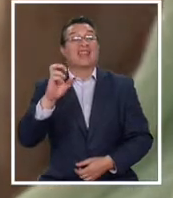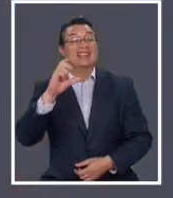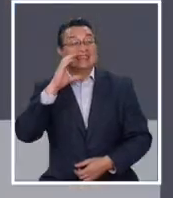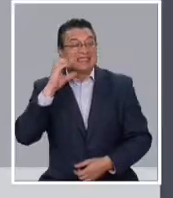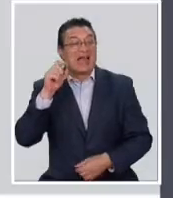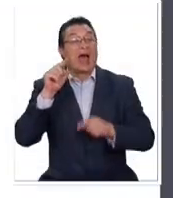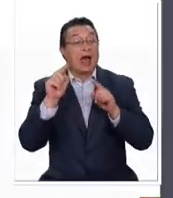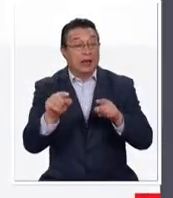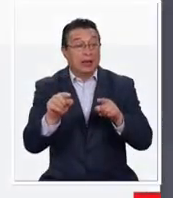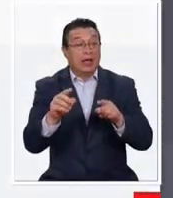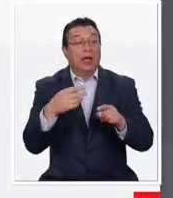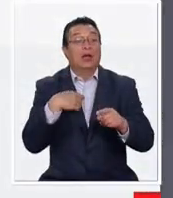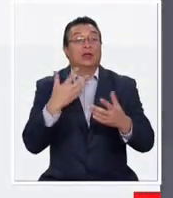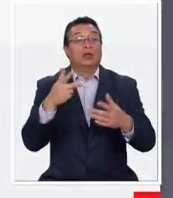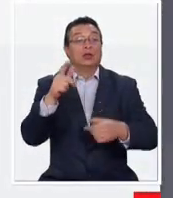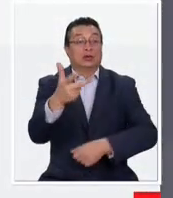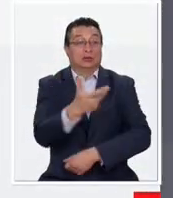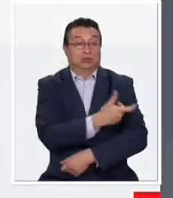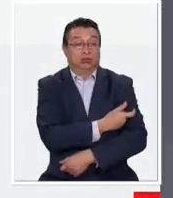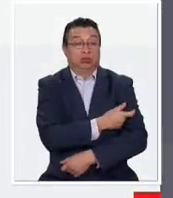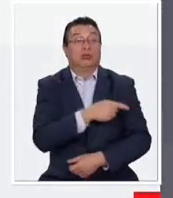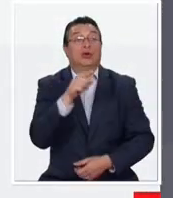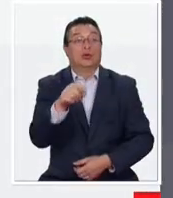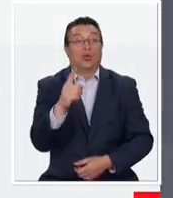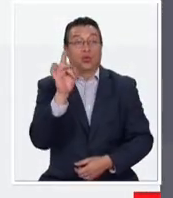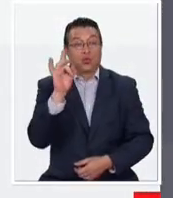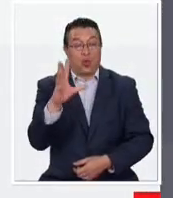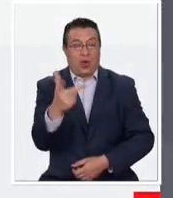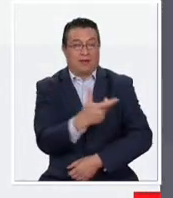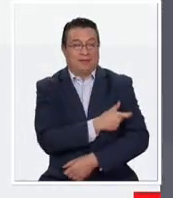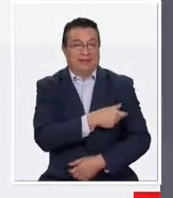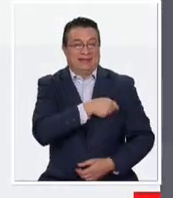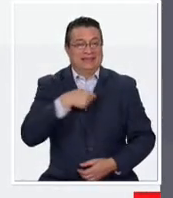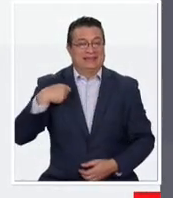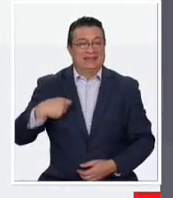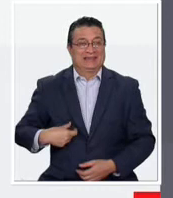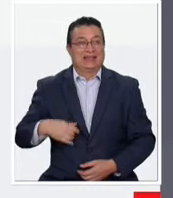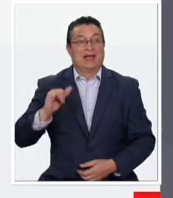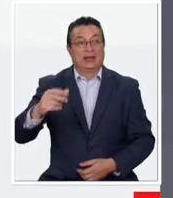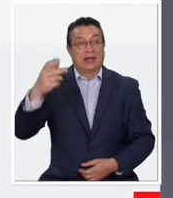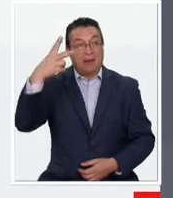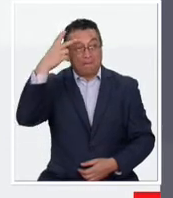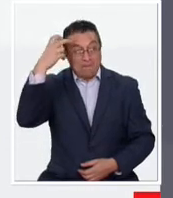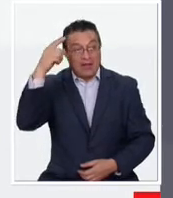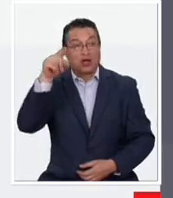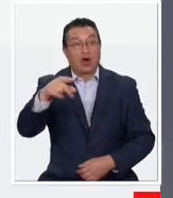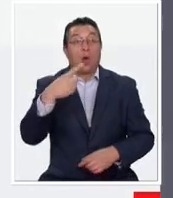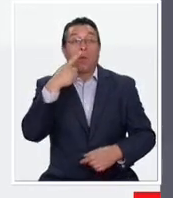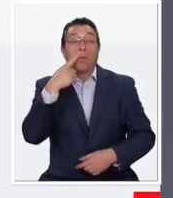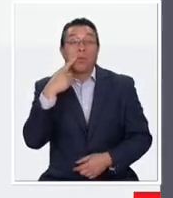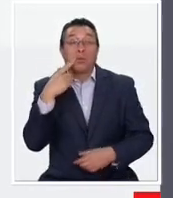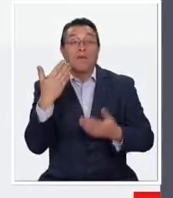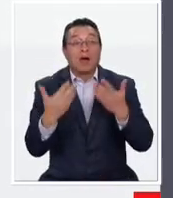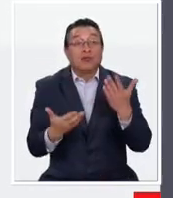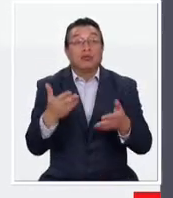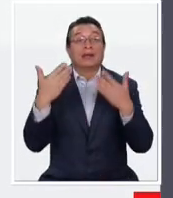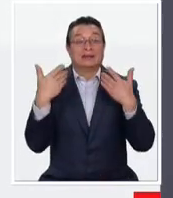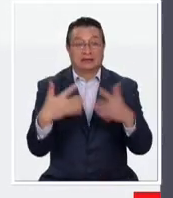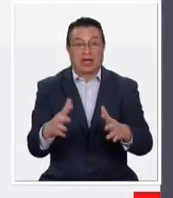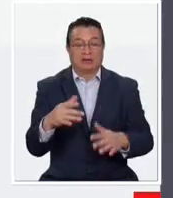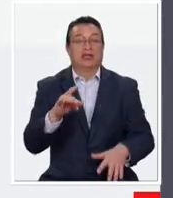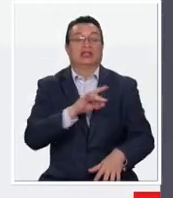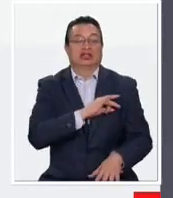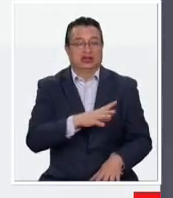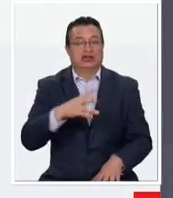principal, se aplica por ahora en una sola dosis. Proviene desde China y México y sus ensayos clínicos se han realizado en nuestro país,